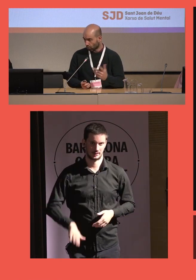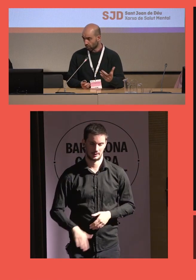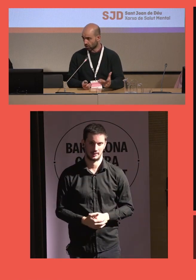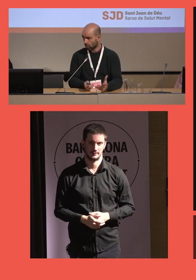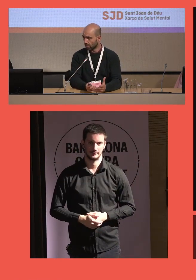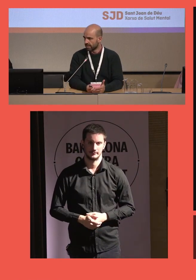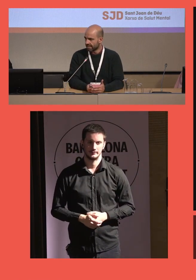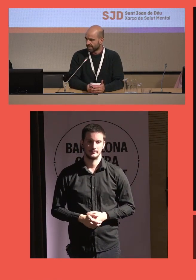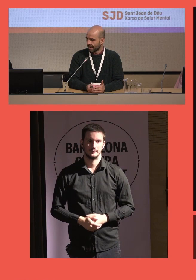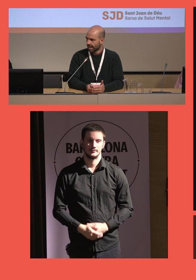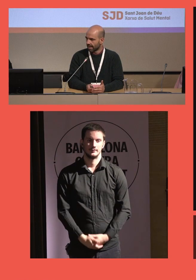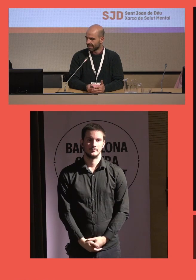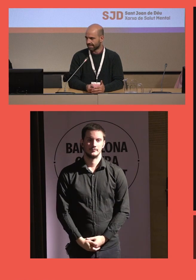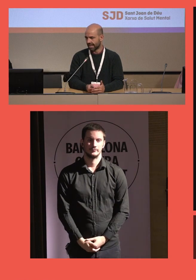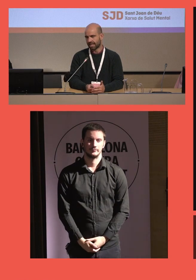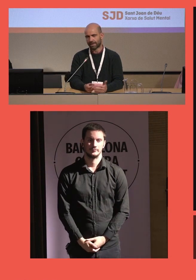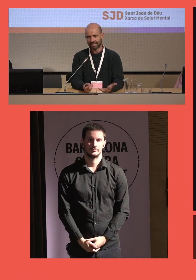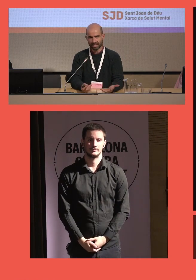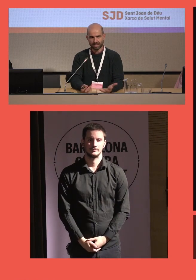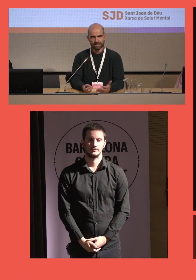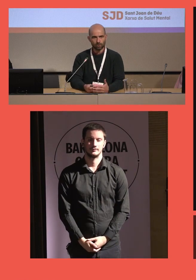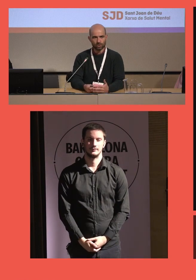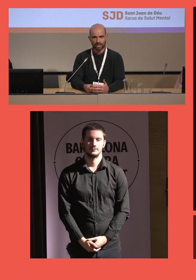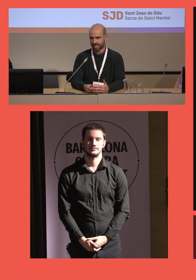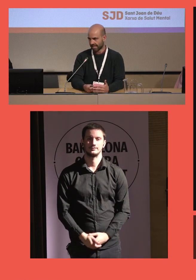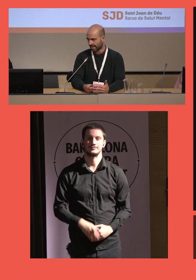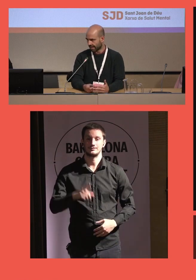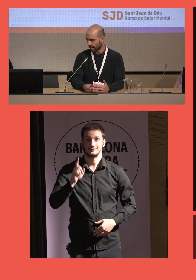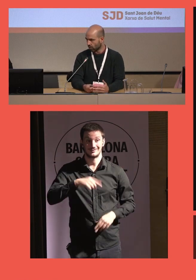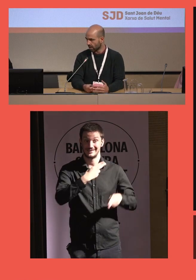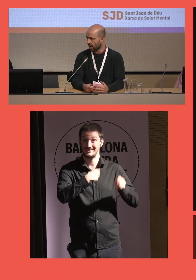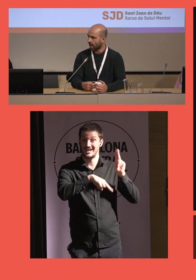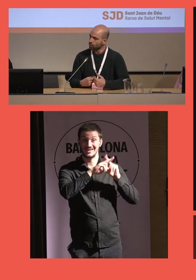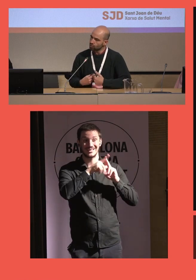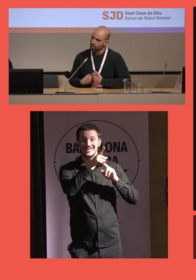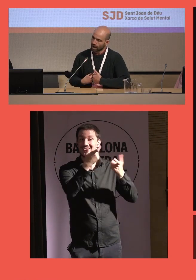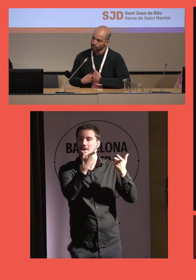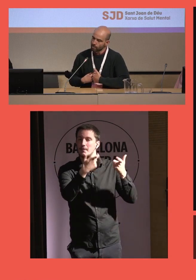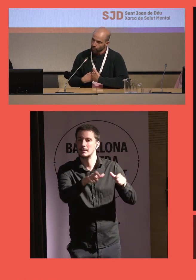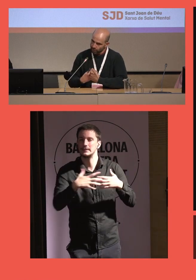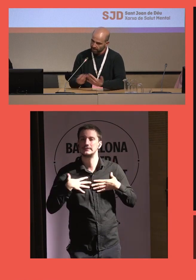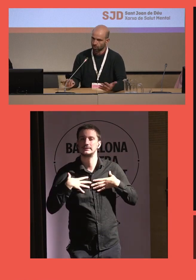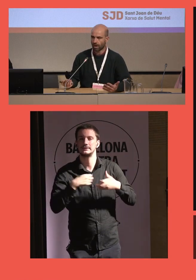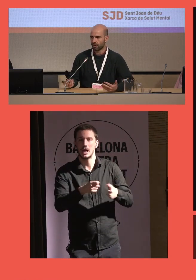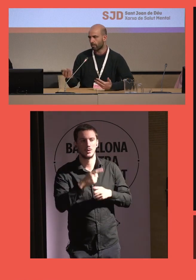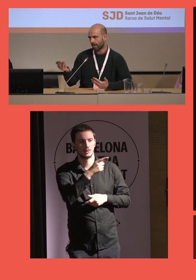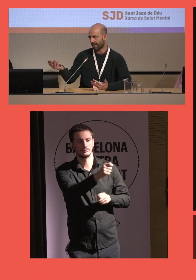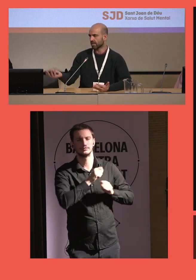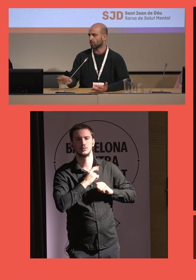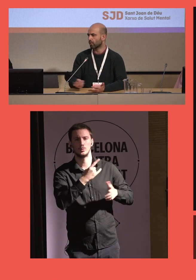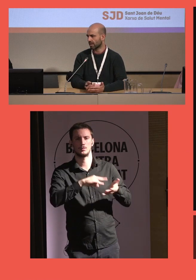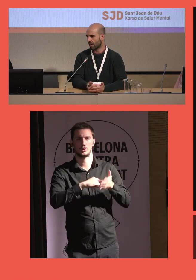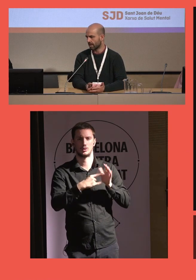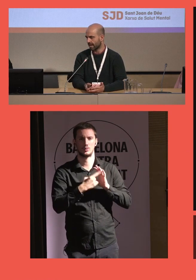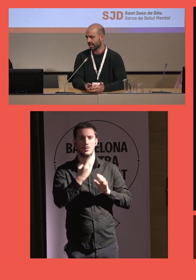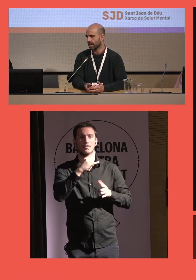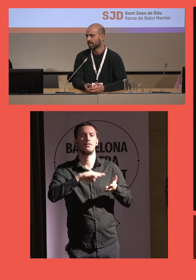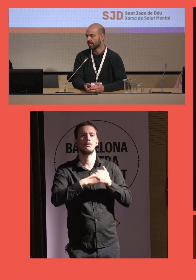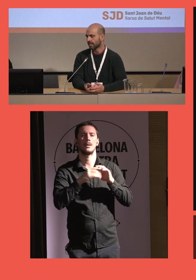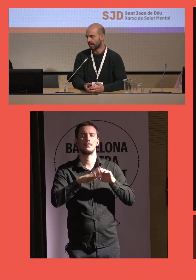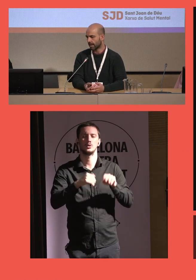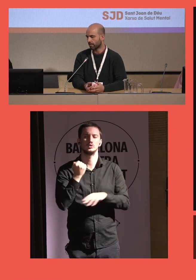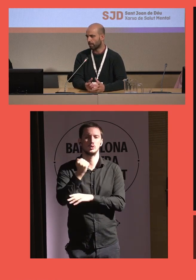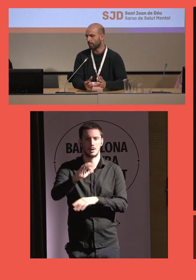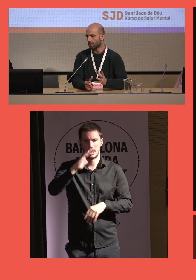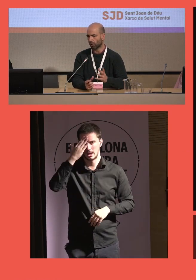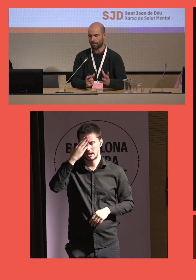A todo esto, desde el Departamento de Salud de la Generalitat de Cataluña, hay un proyecto, hay un plan de soporte a la primaria